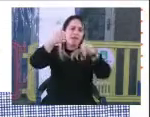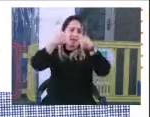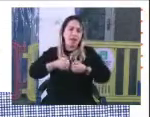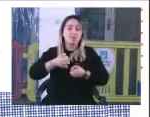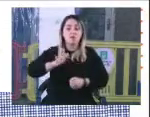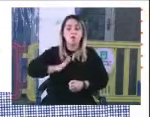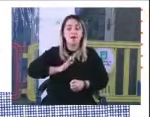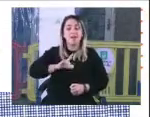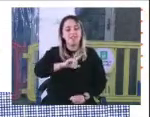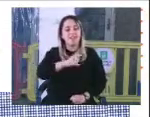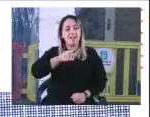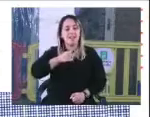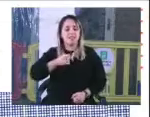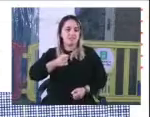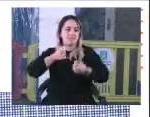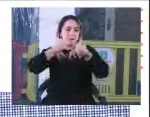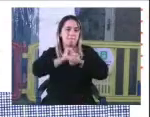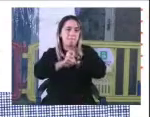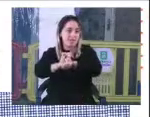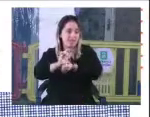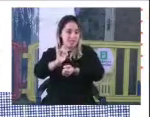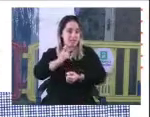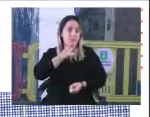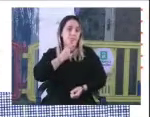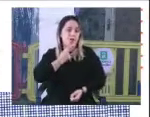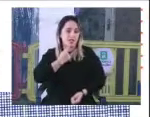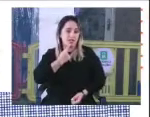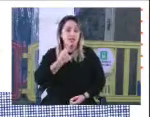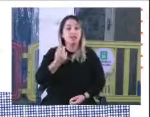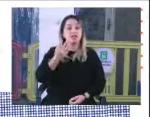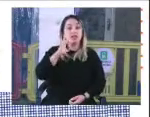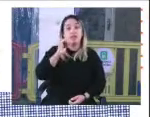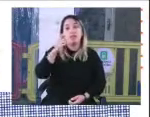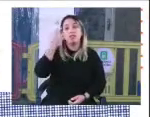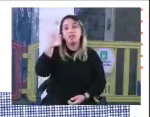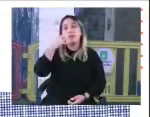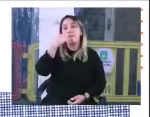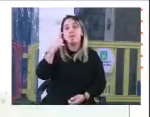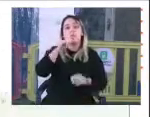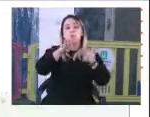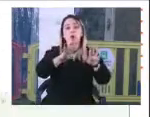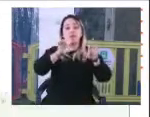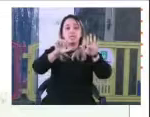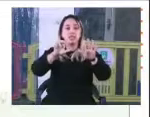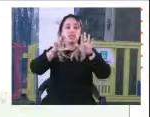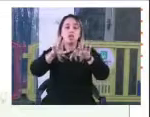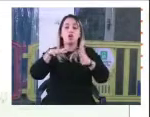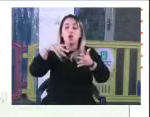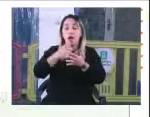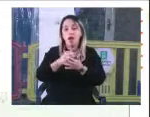políticas que alojó desde el año 1968 hasta